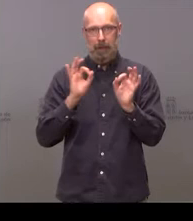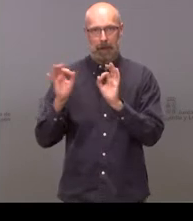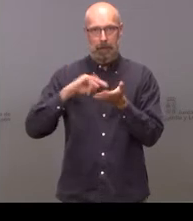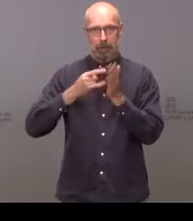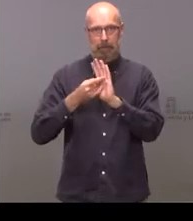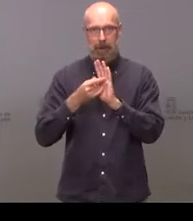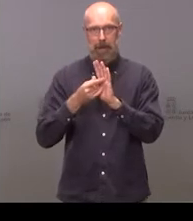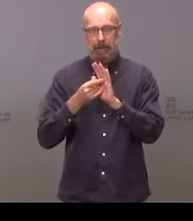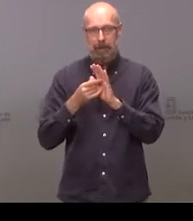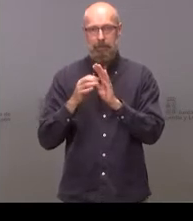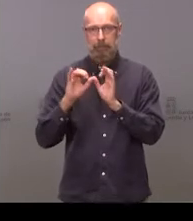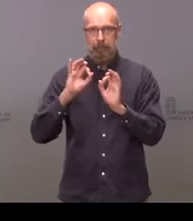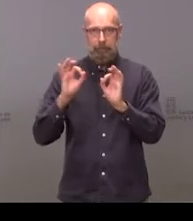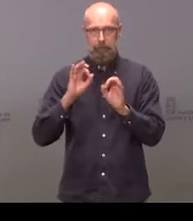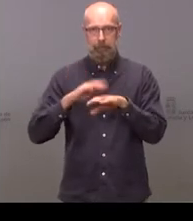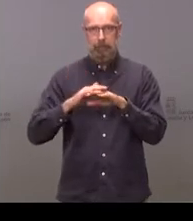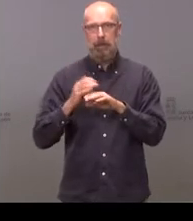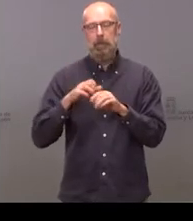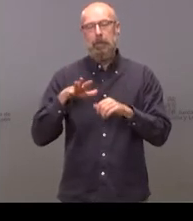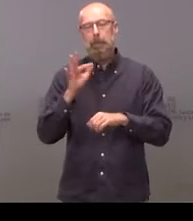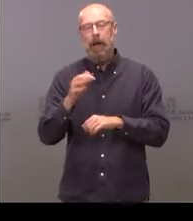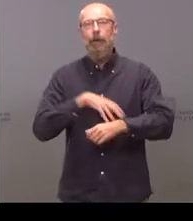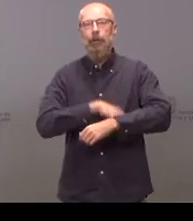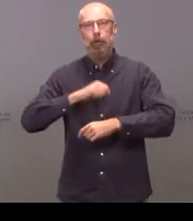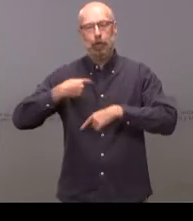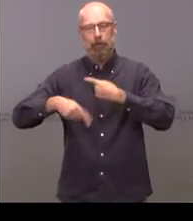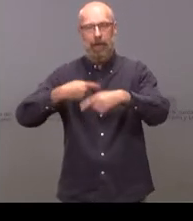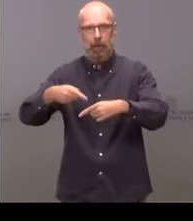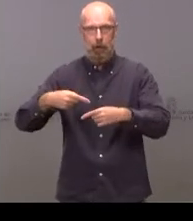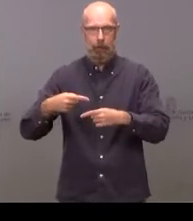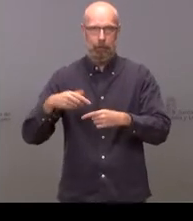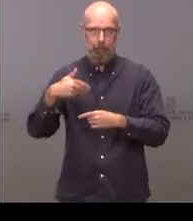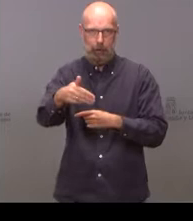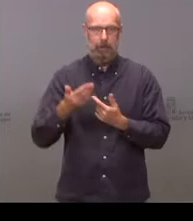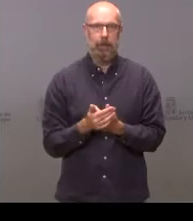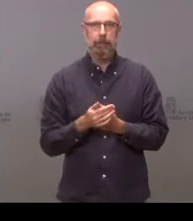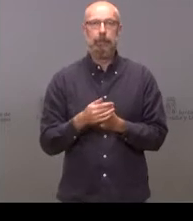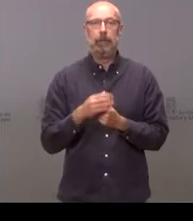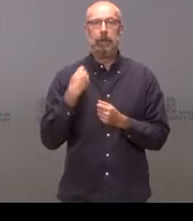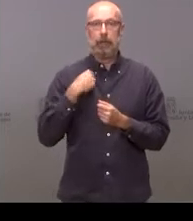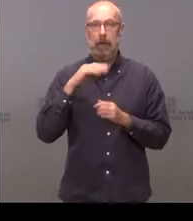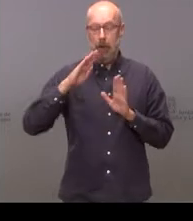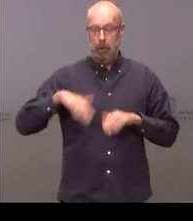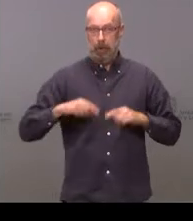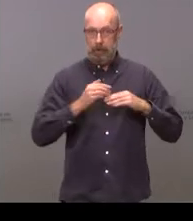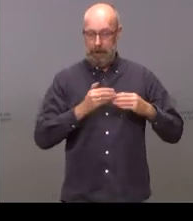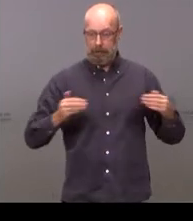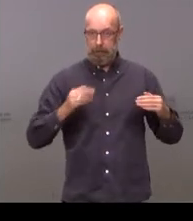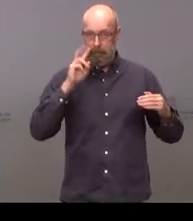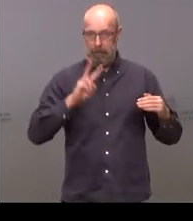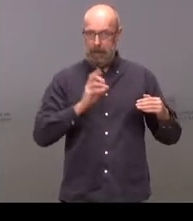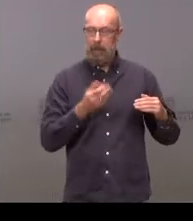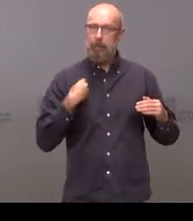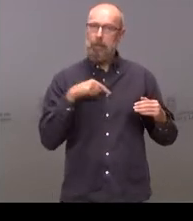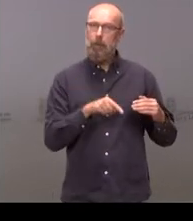Next Generation. El segundo motivo de incremento fundamental lo tienen ustedes en la última fila, lo que llamamos otros ingresos, que incorpora